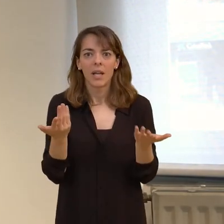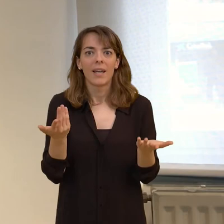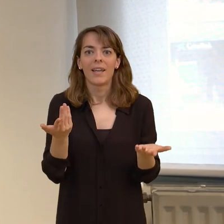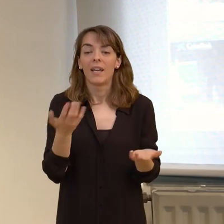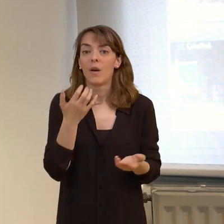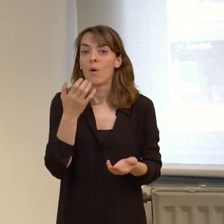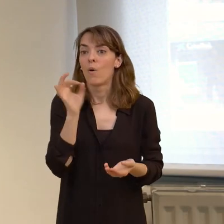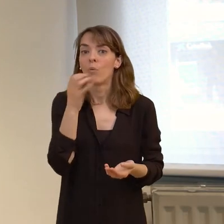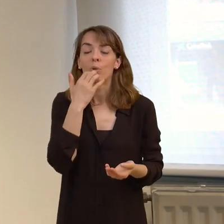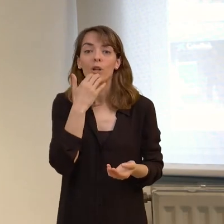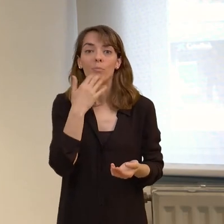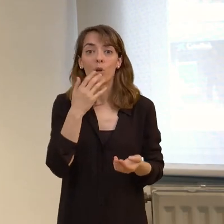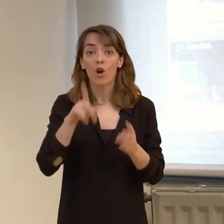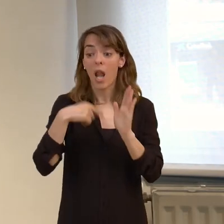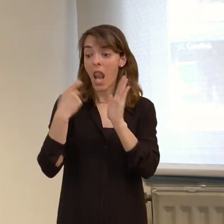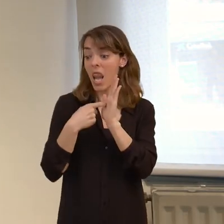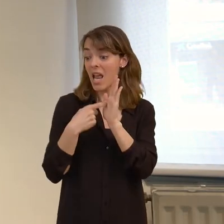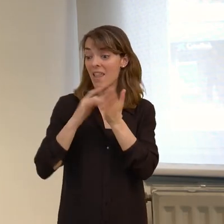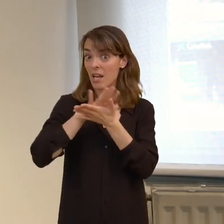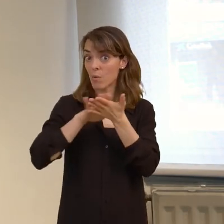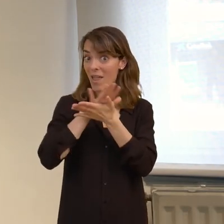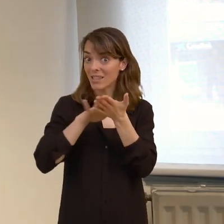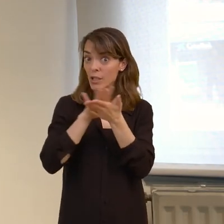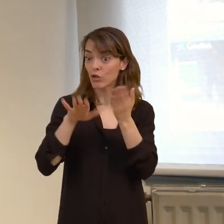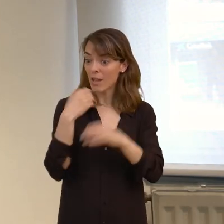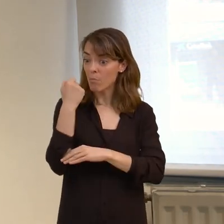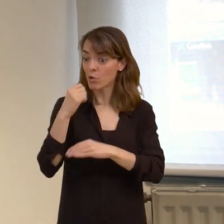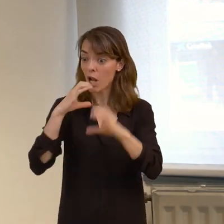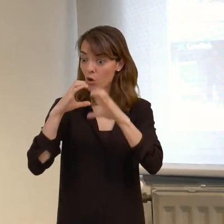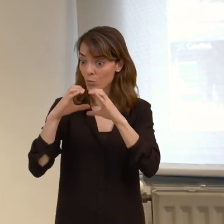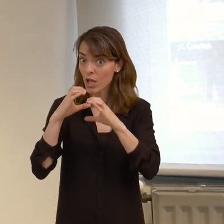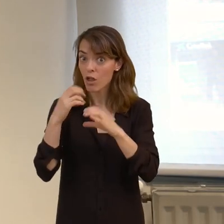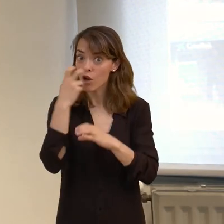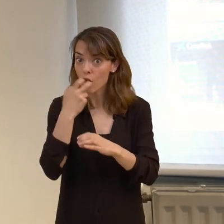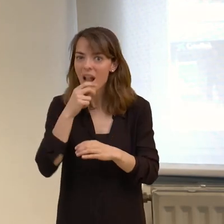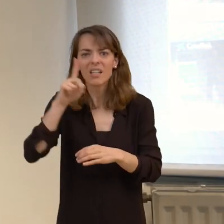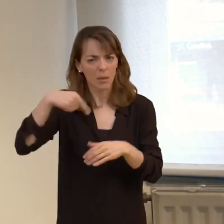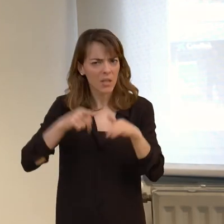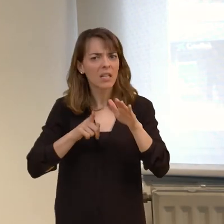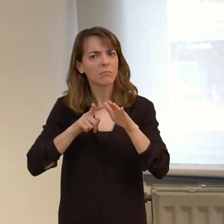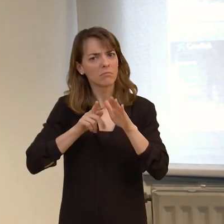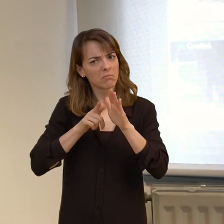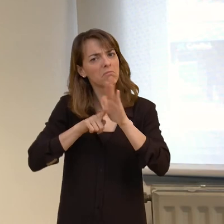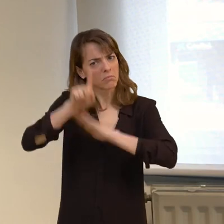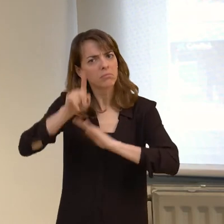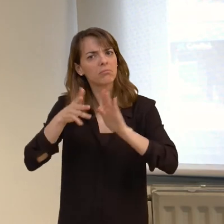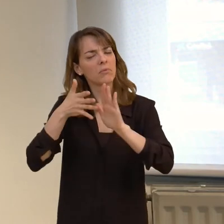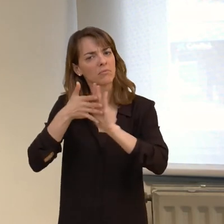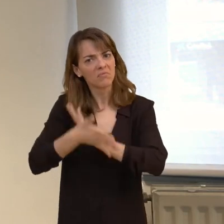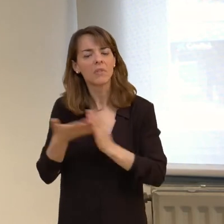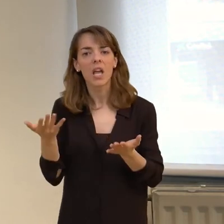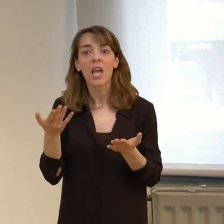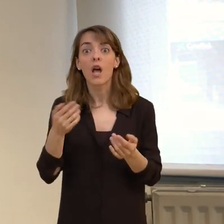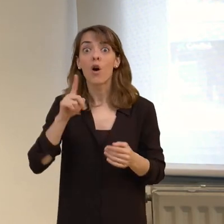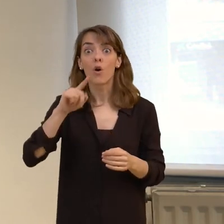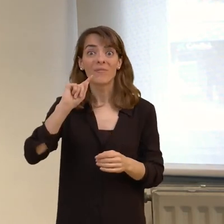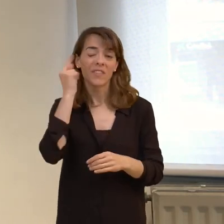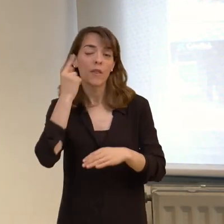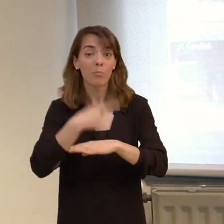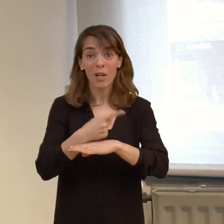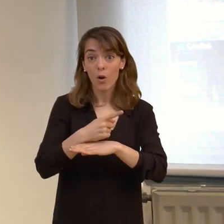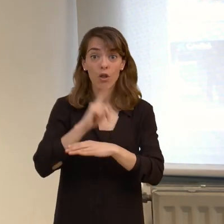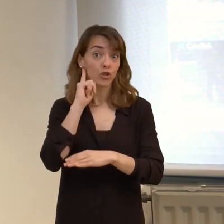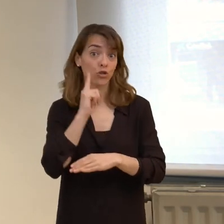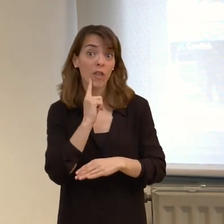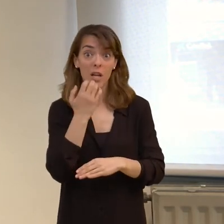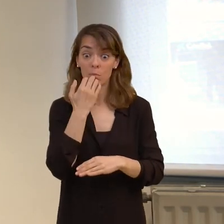El tema de la ley de lengua de signos y apoyos a la comunicación oral también ha supuesto un gran avance. La detección preco de la sordera en